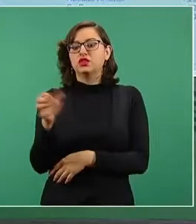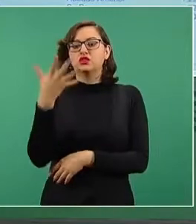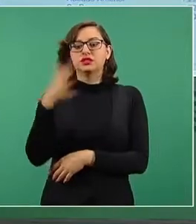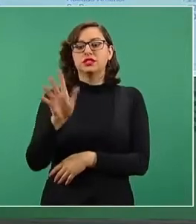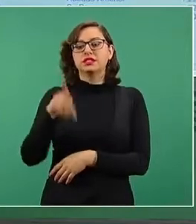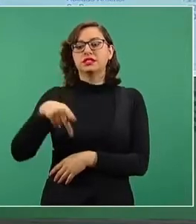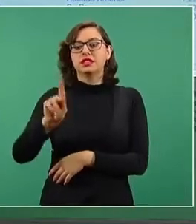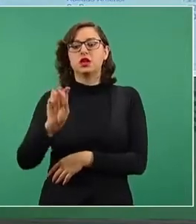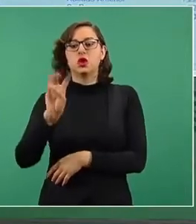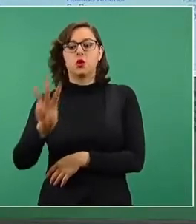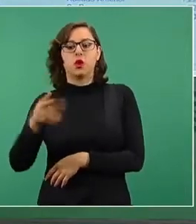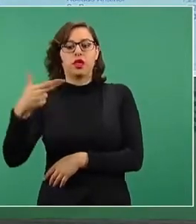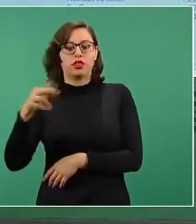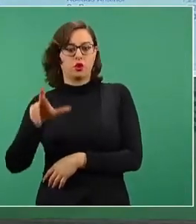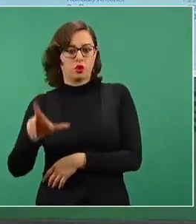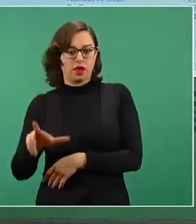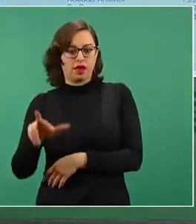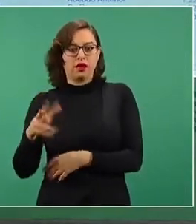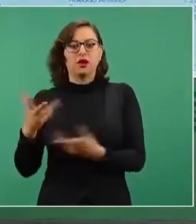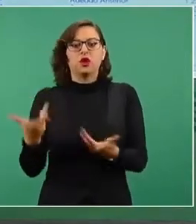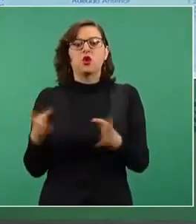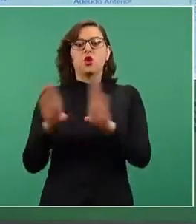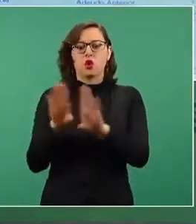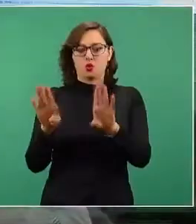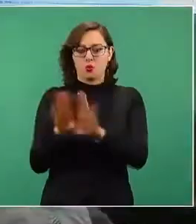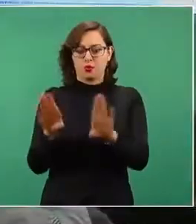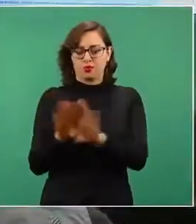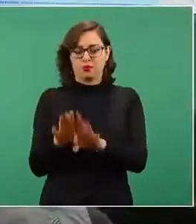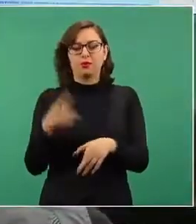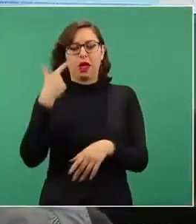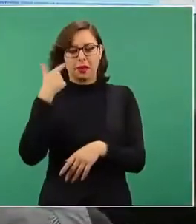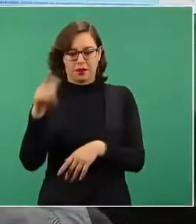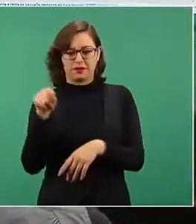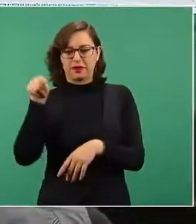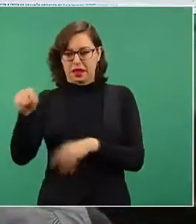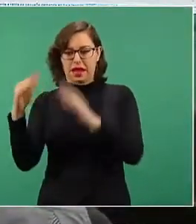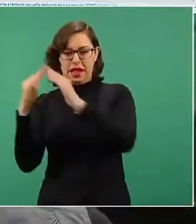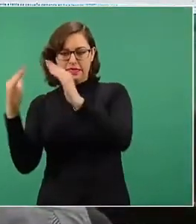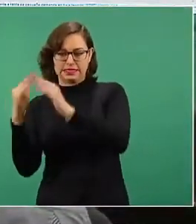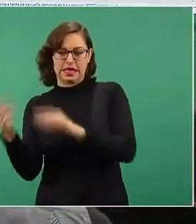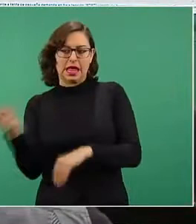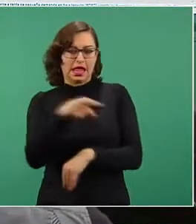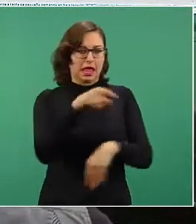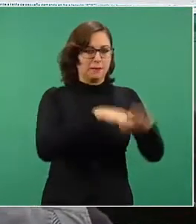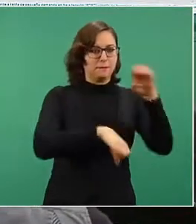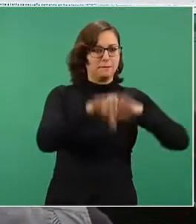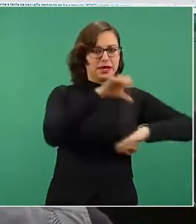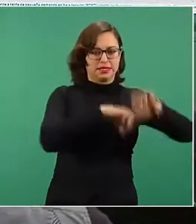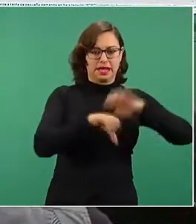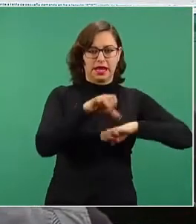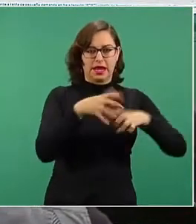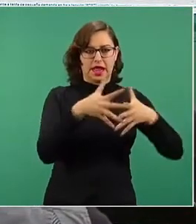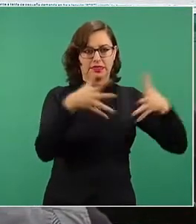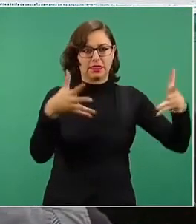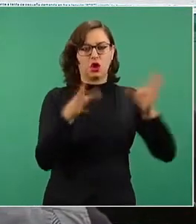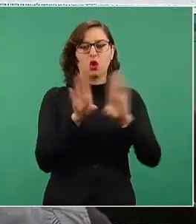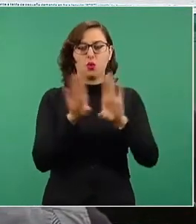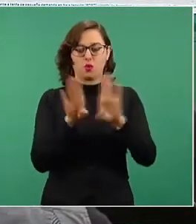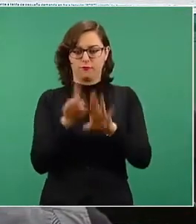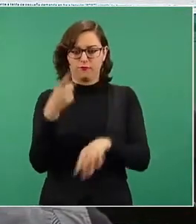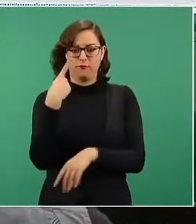Vamos a tomar en cuenta esa misma cantidad y vamos a ver cuánto pagarían. Le damos a la siguiente, por favor. Bueno,